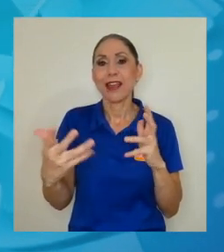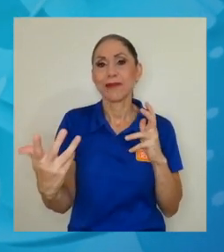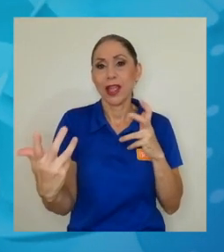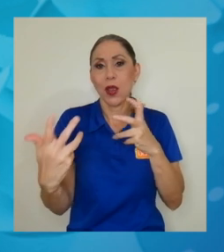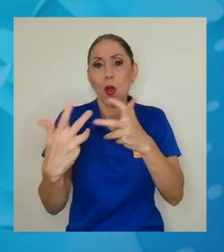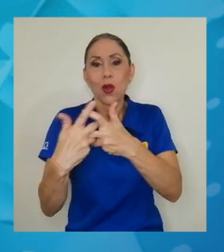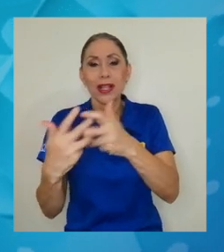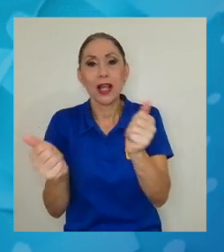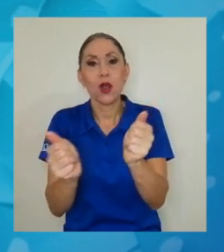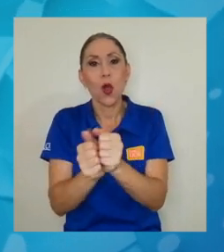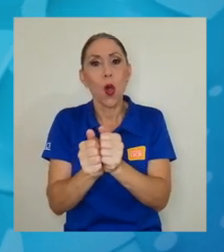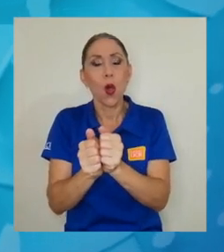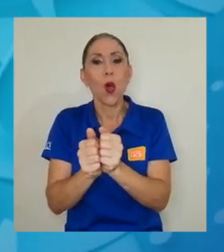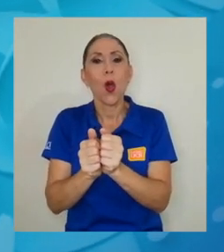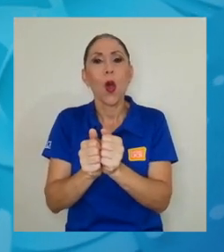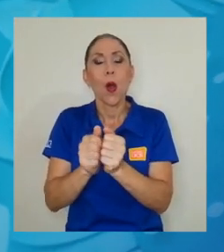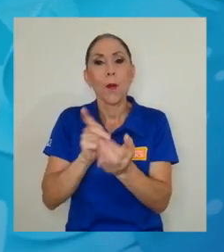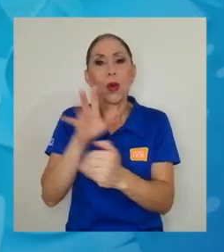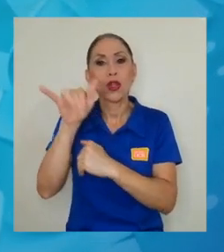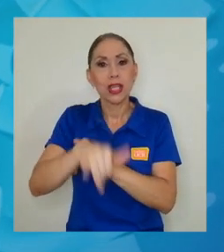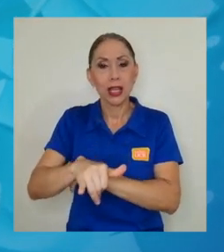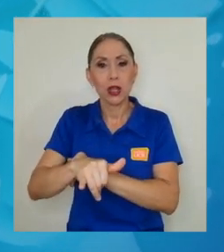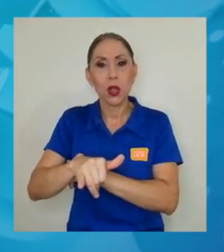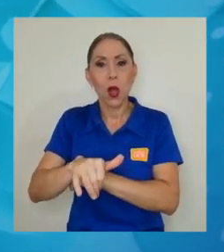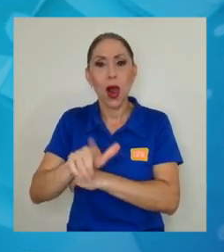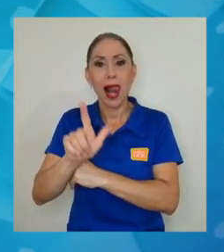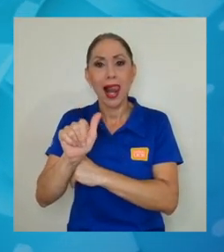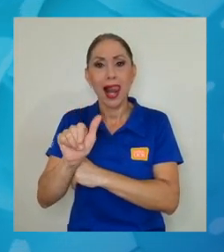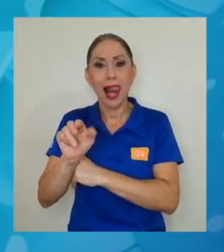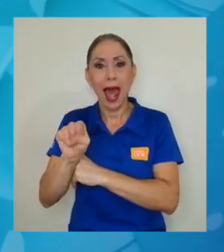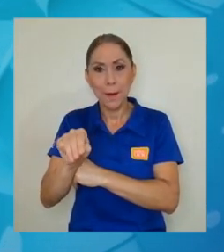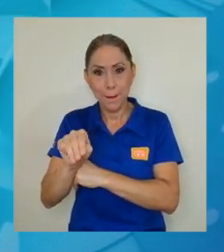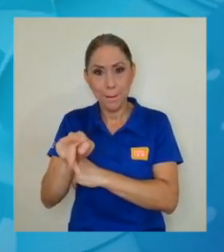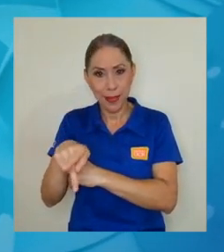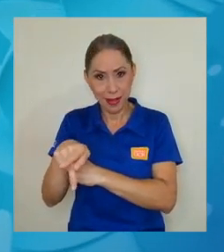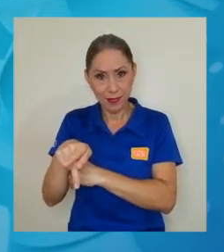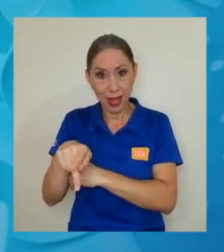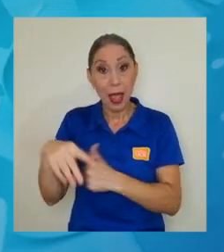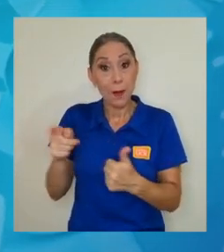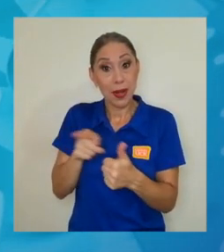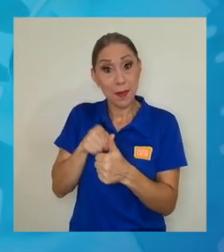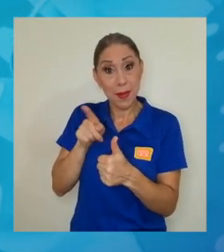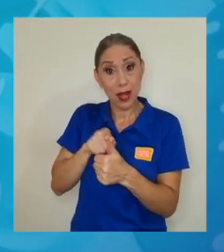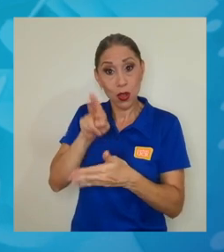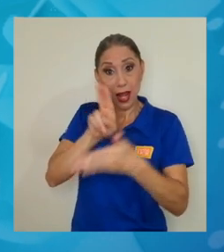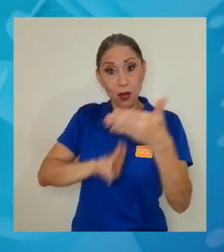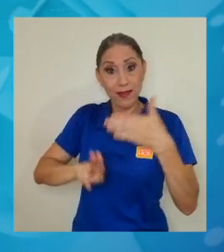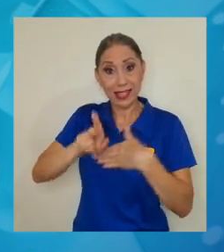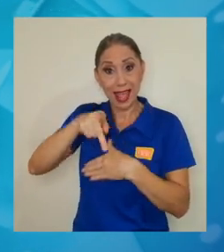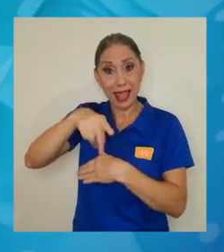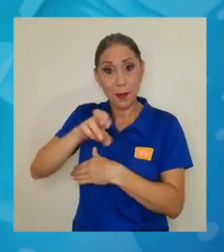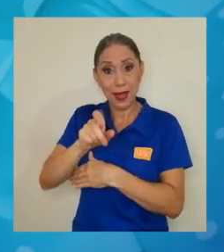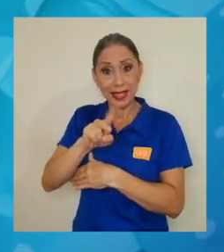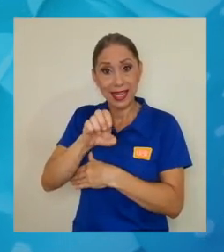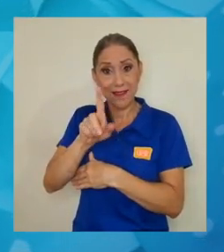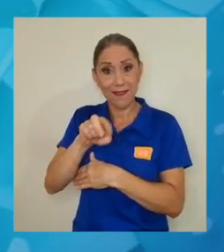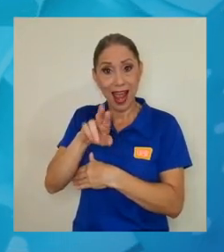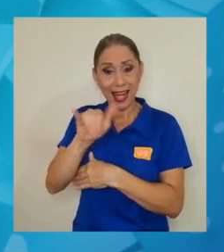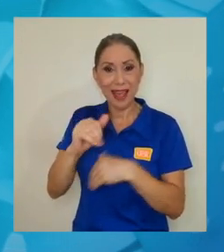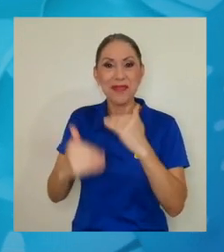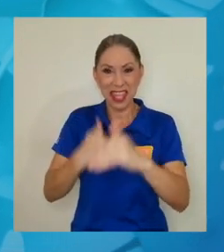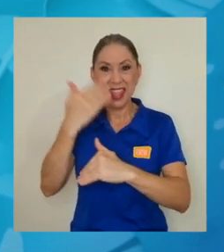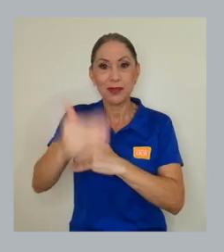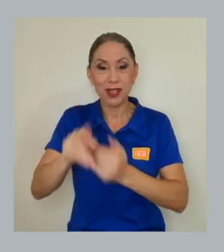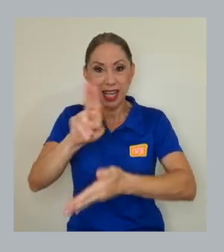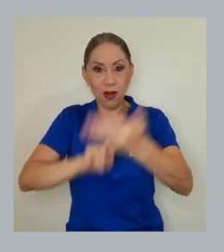proyecto LAMP, Latin American Migration Project, primero de la Universidad de Pensilvania y después de la Universidad de